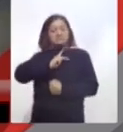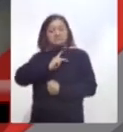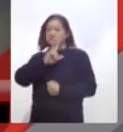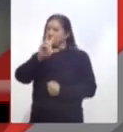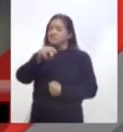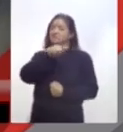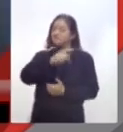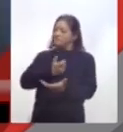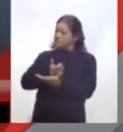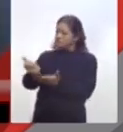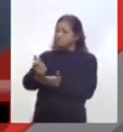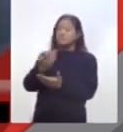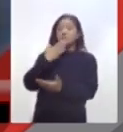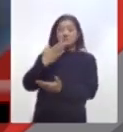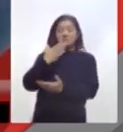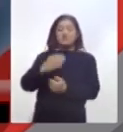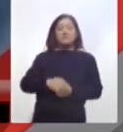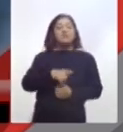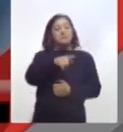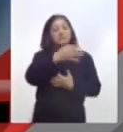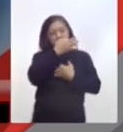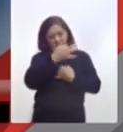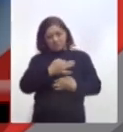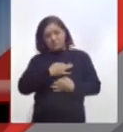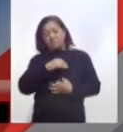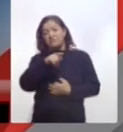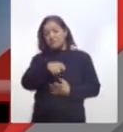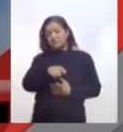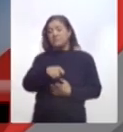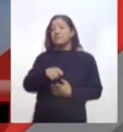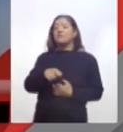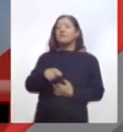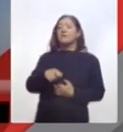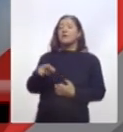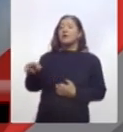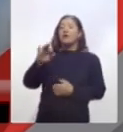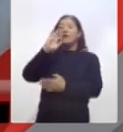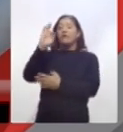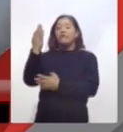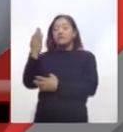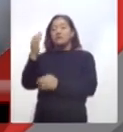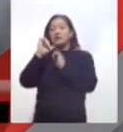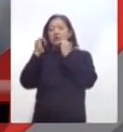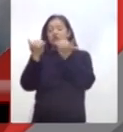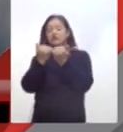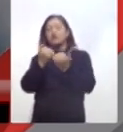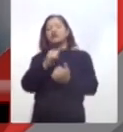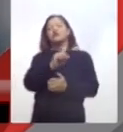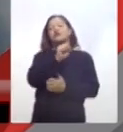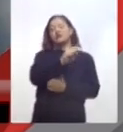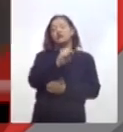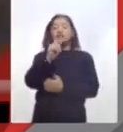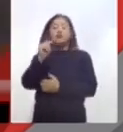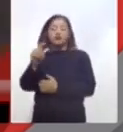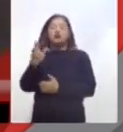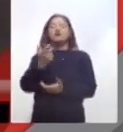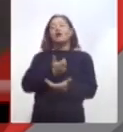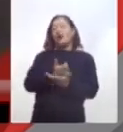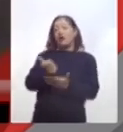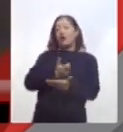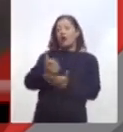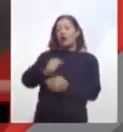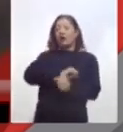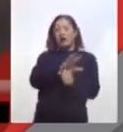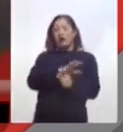donación. Según reportan medios locales, el cafetero a través de la Fundación Colombia Somos Todos contribuyó a la lucha contra el